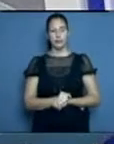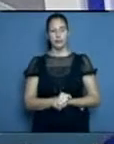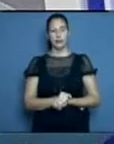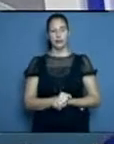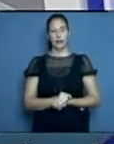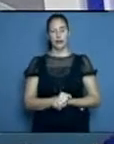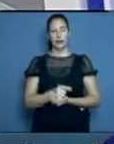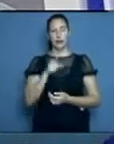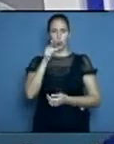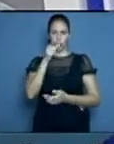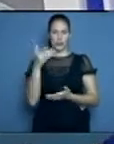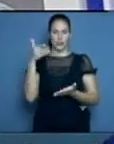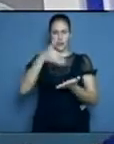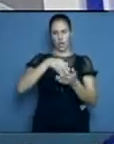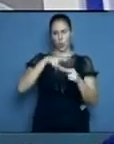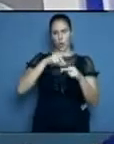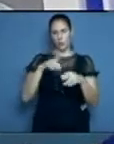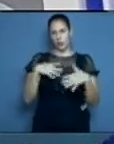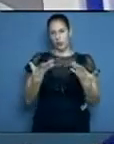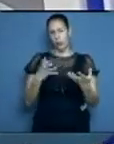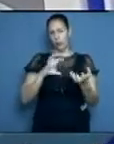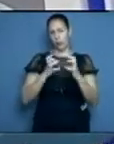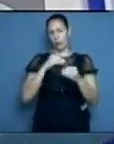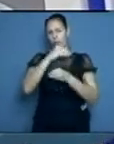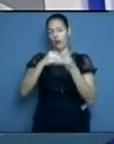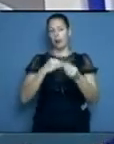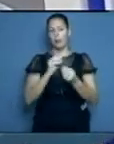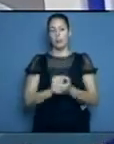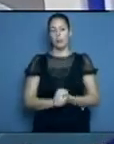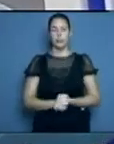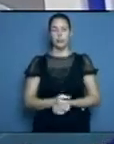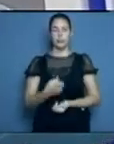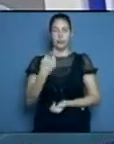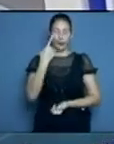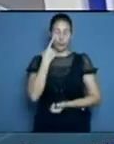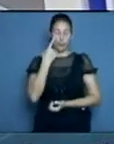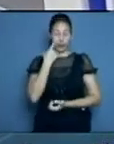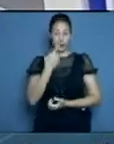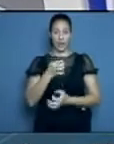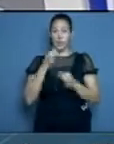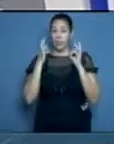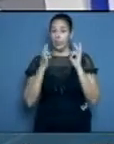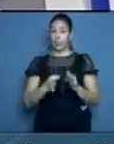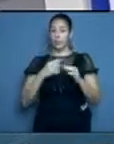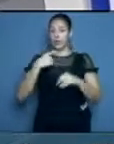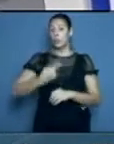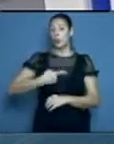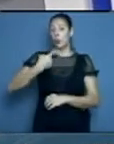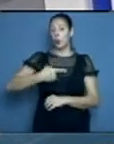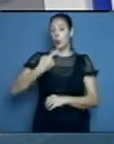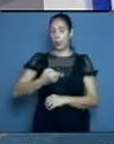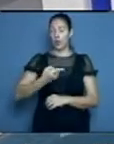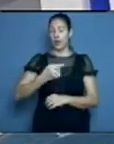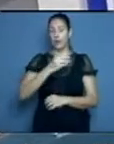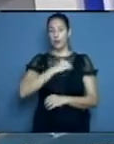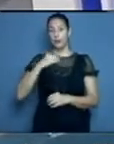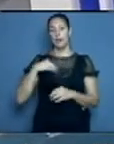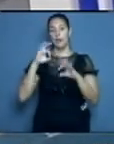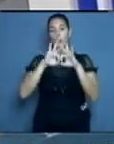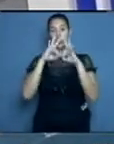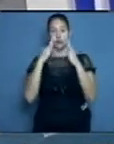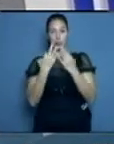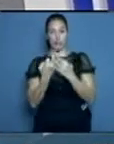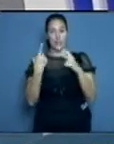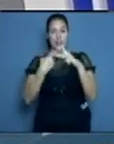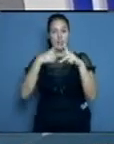A ver, normalmente debe existir la pesquisa de las personas, ¿no? Es decir, el médico y la enfermera de la familia, con el apoyo